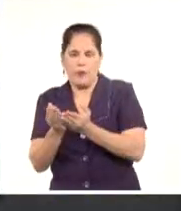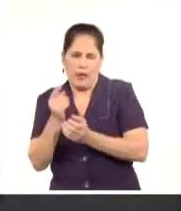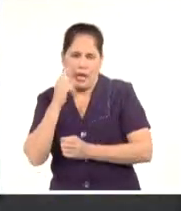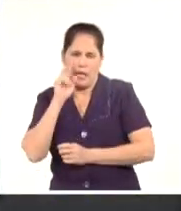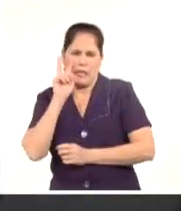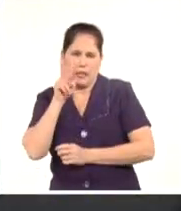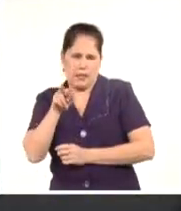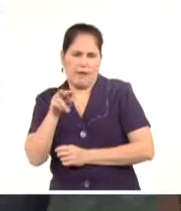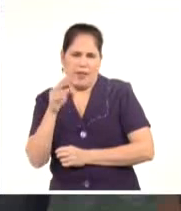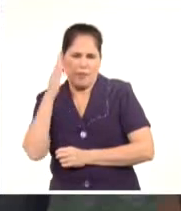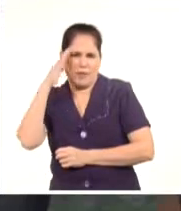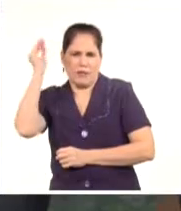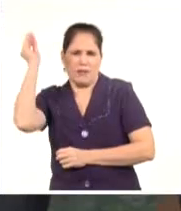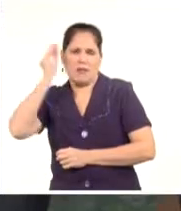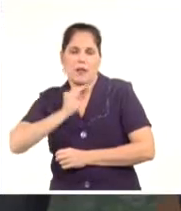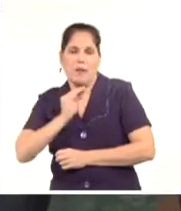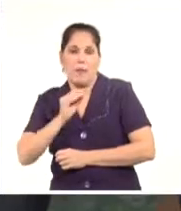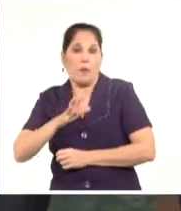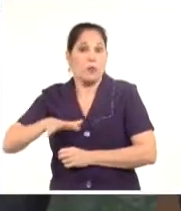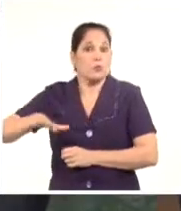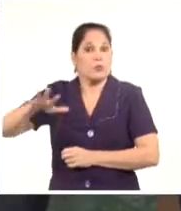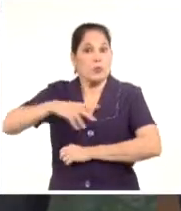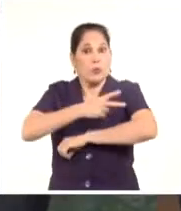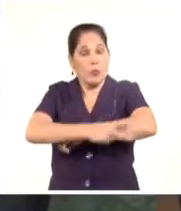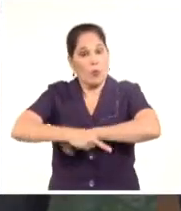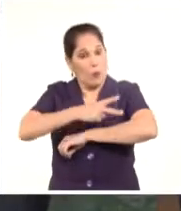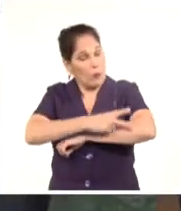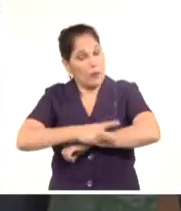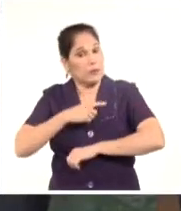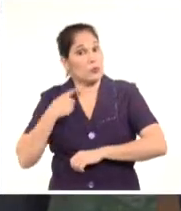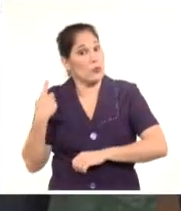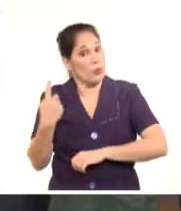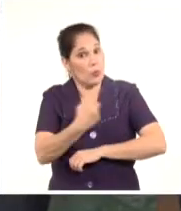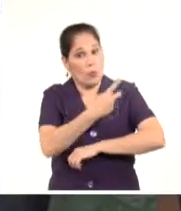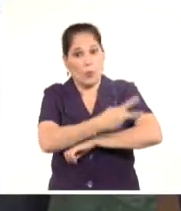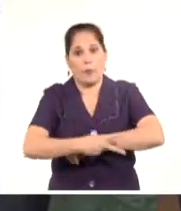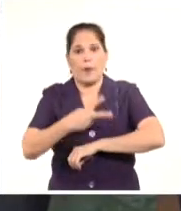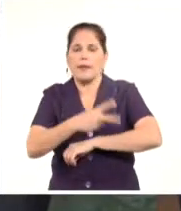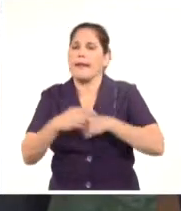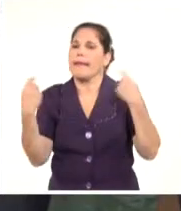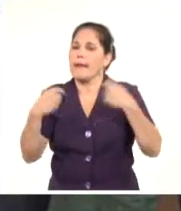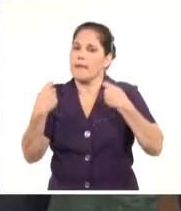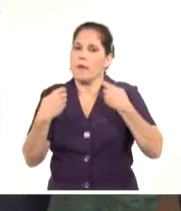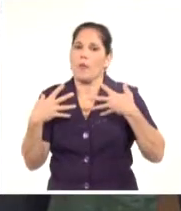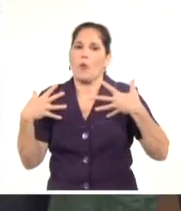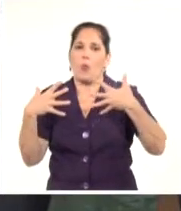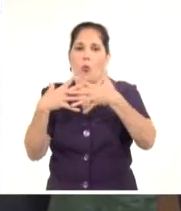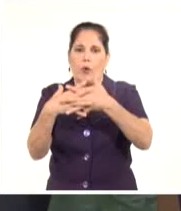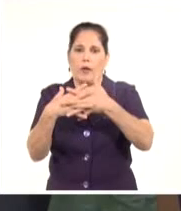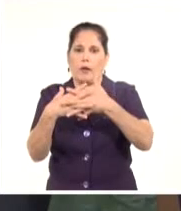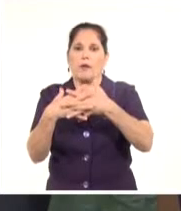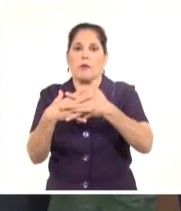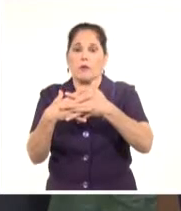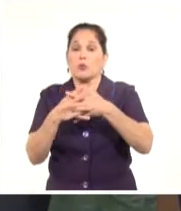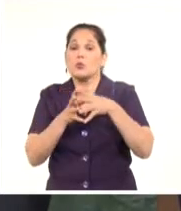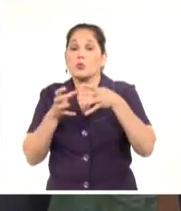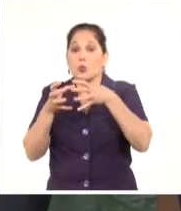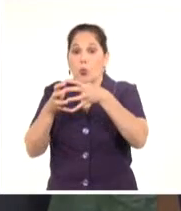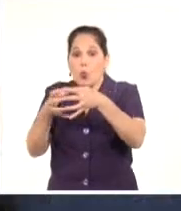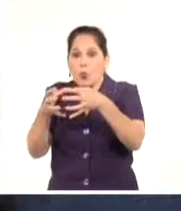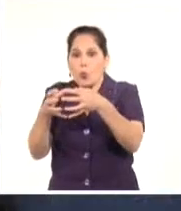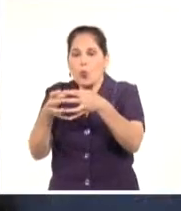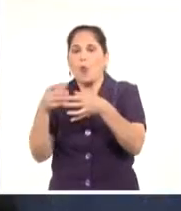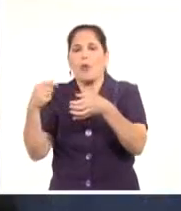el horizonte. Y todos los países, todos los países debemos unirnos de manera tal que todos nosotros